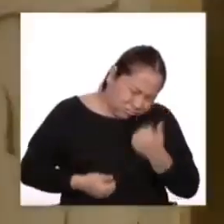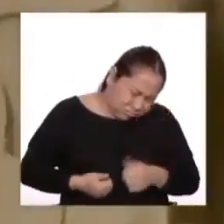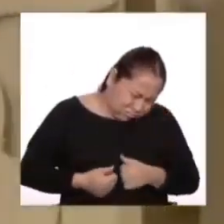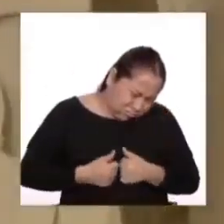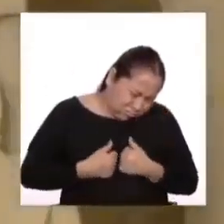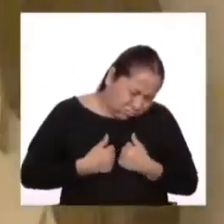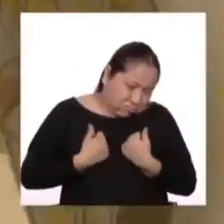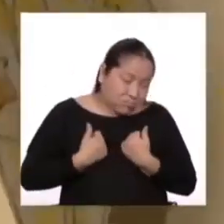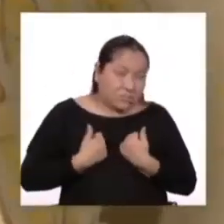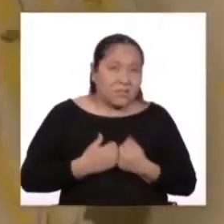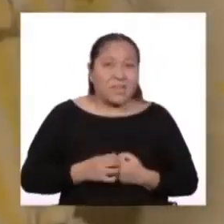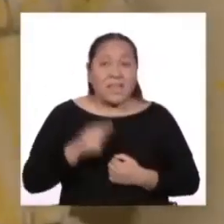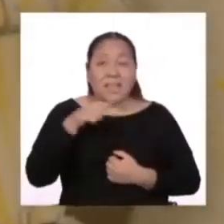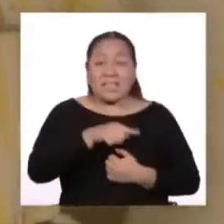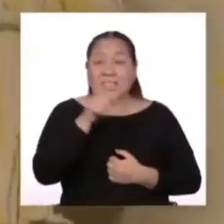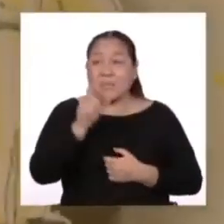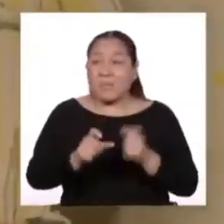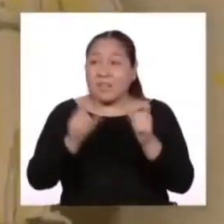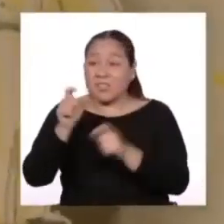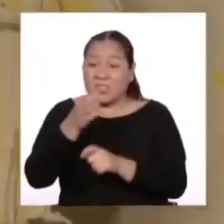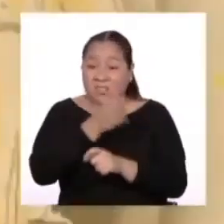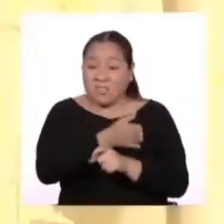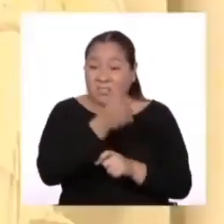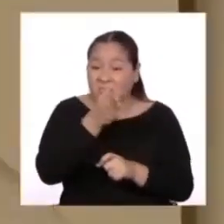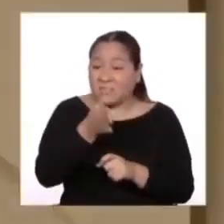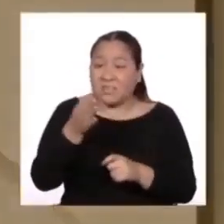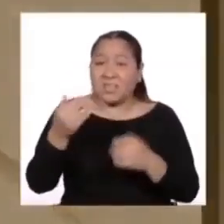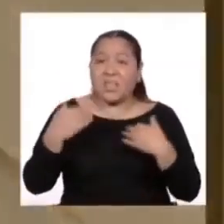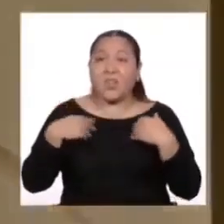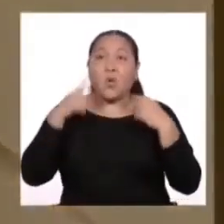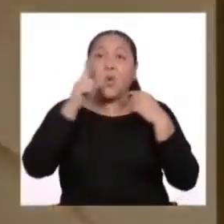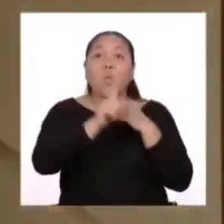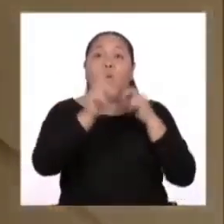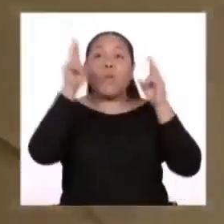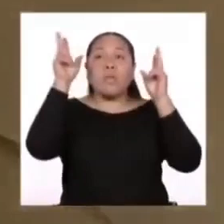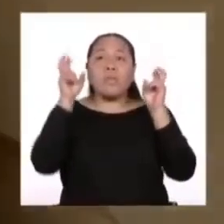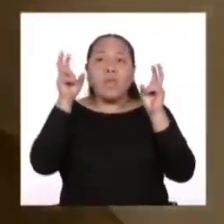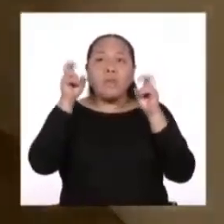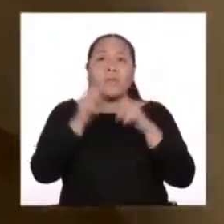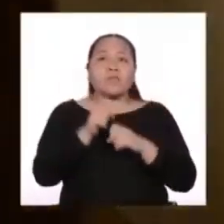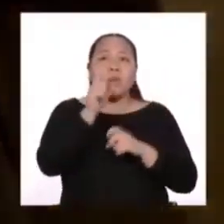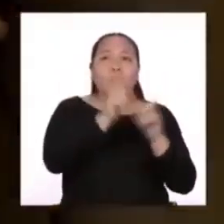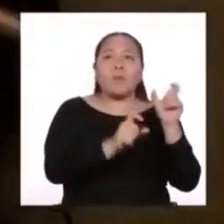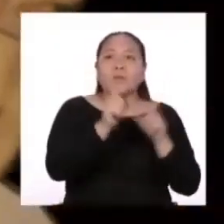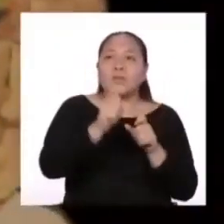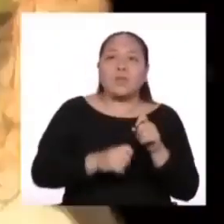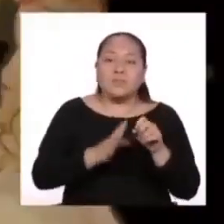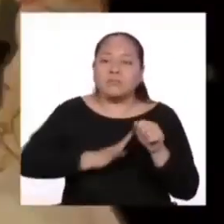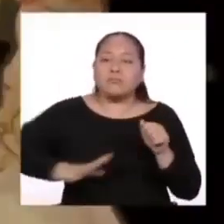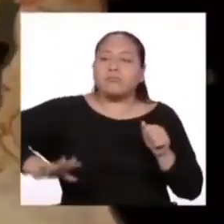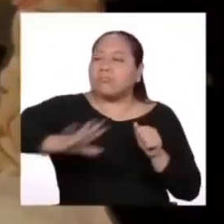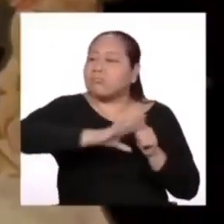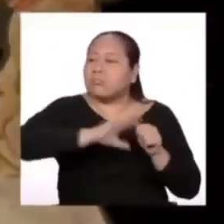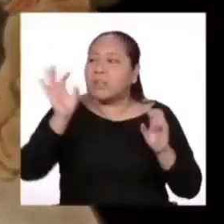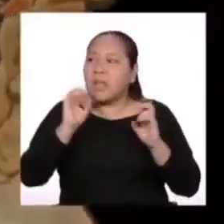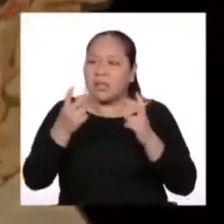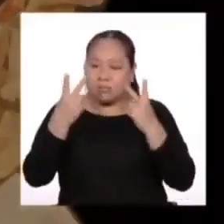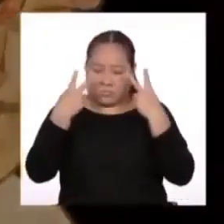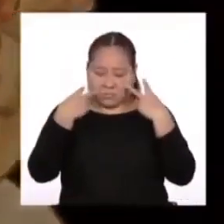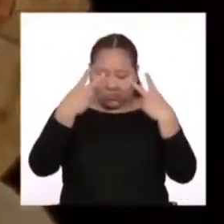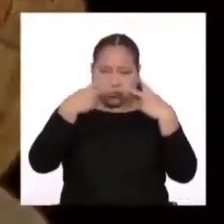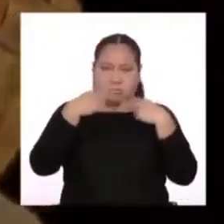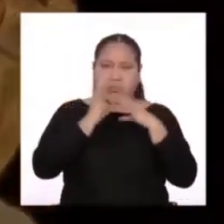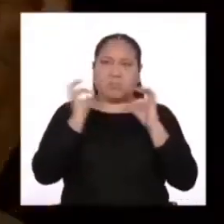Todos estos personajes son personajes que solamente tienen un tema. Y son gente que no sale más allá, no mira más allá de su nariz.